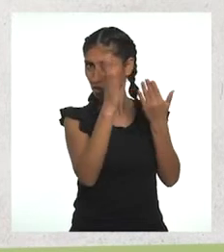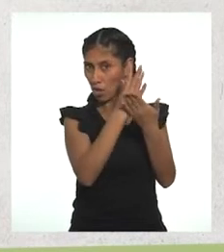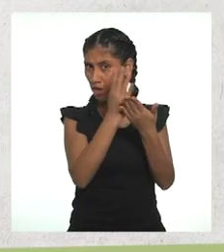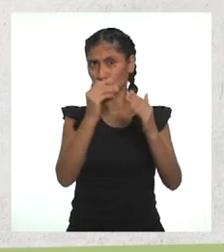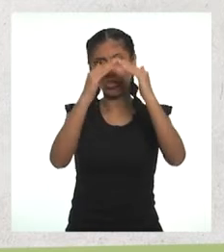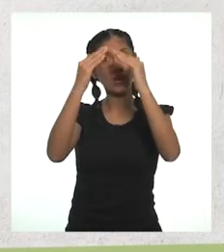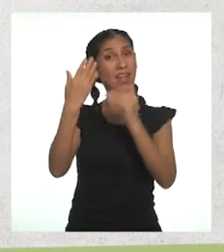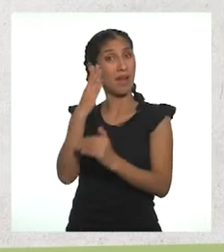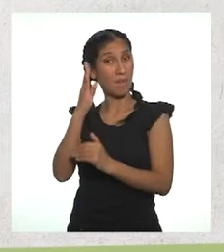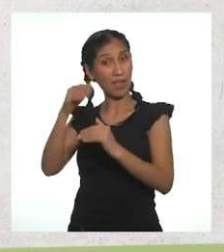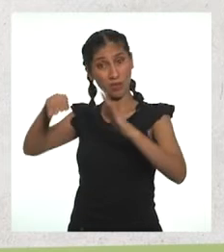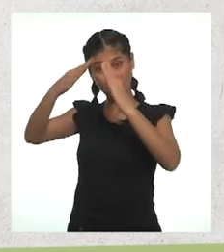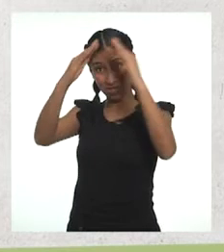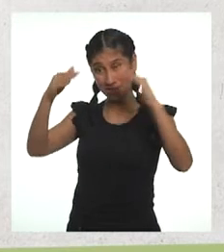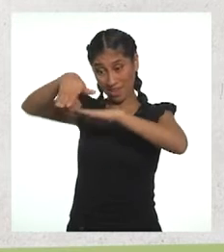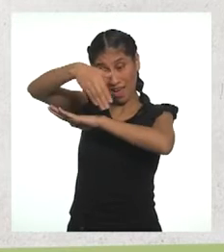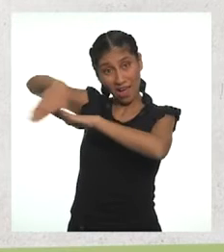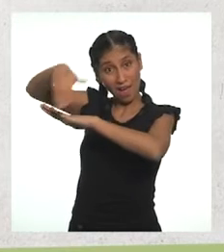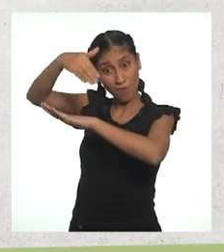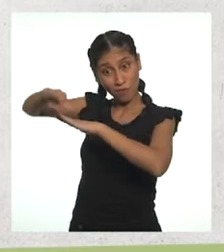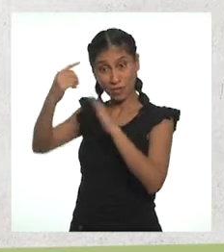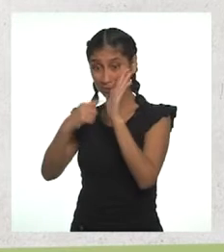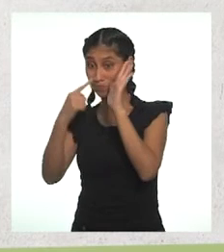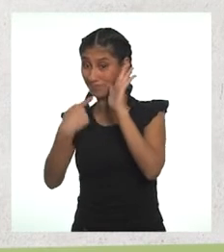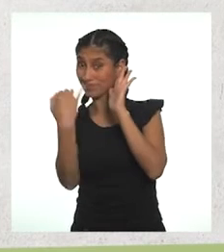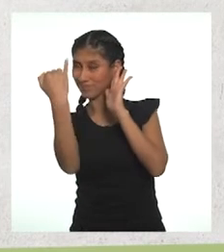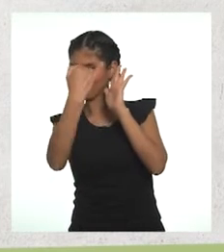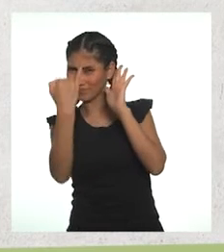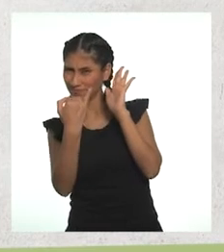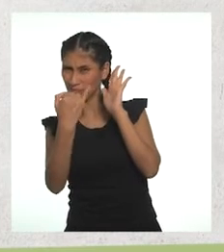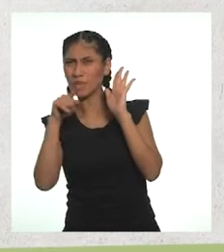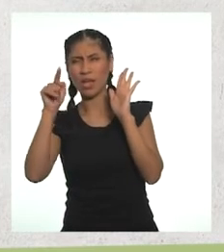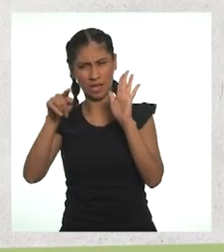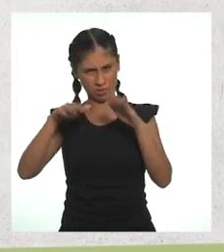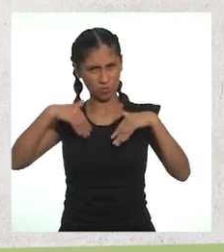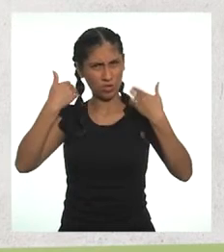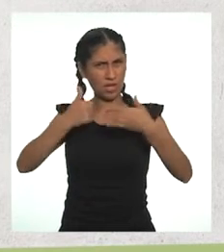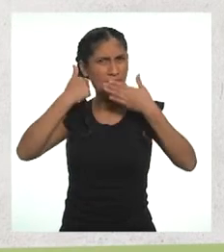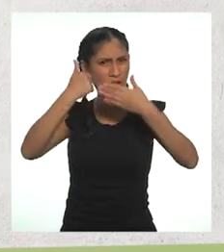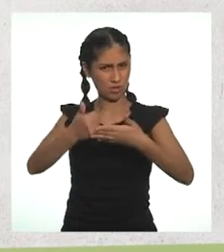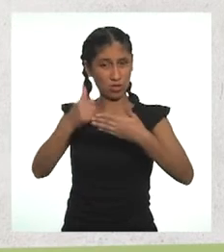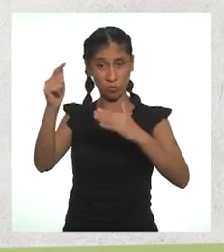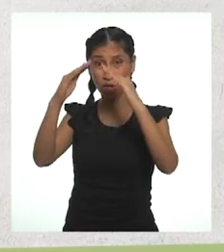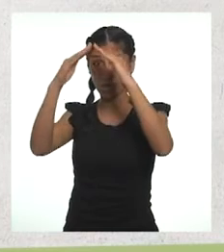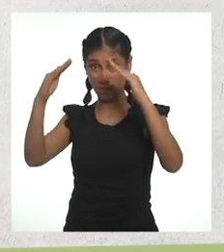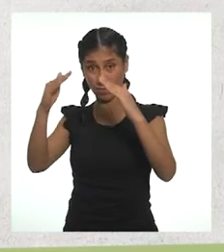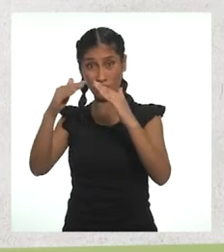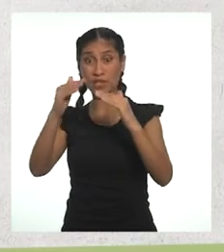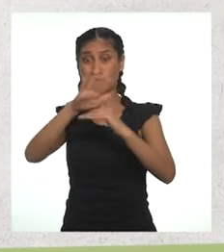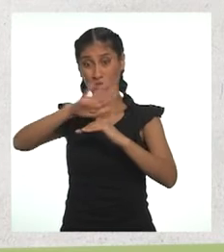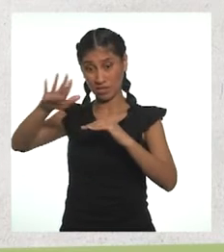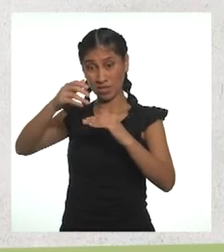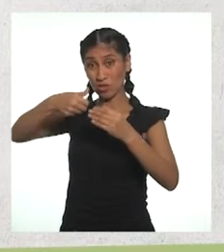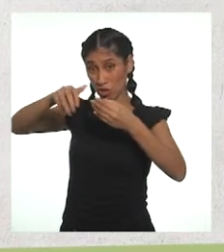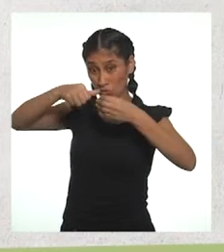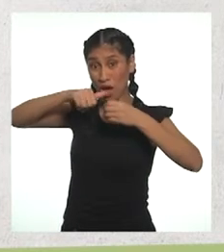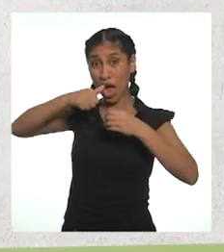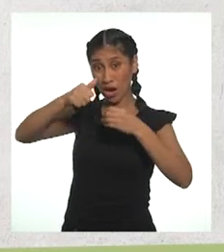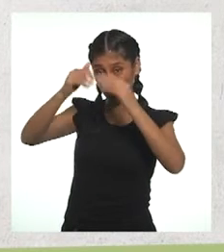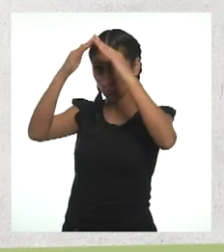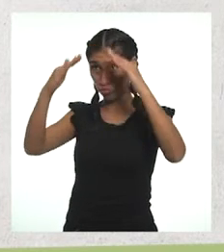decir que el sistema de alcantarillado es el servicio que permite que las heces y orina sean